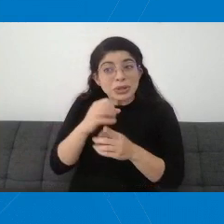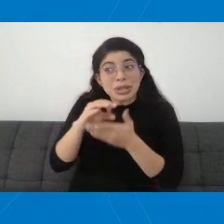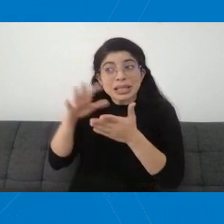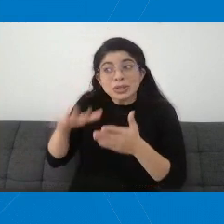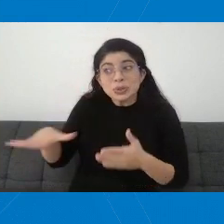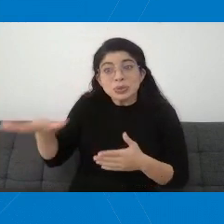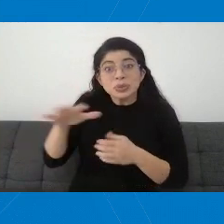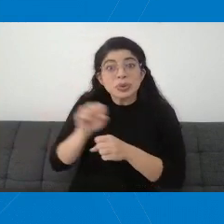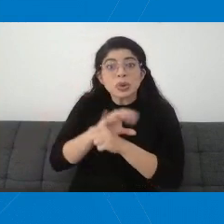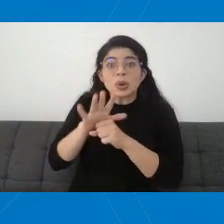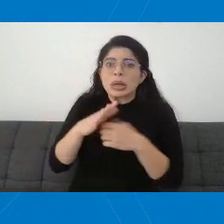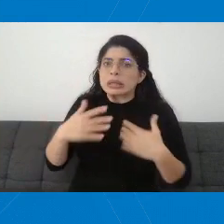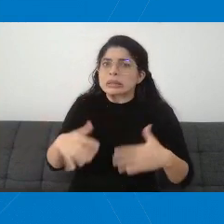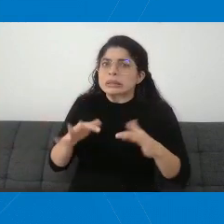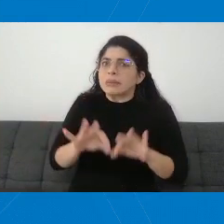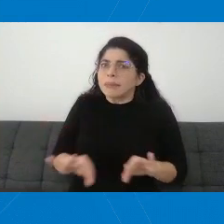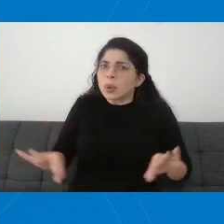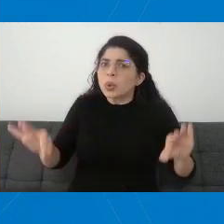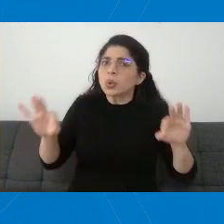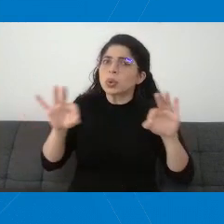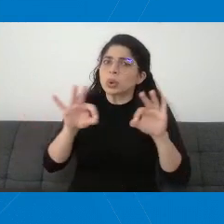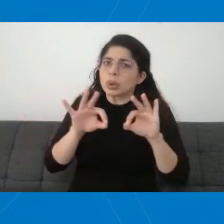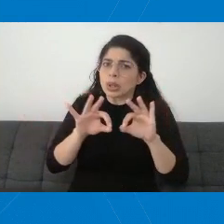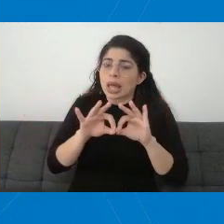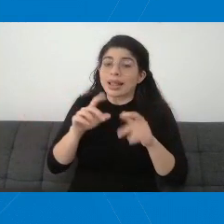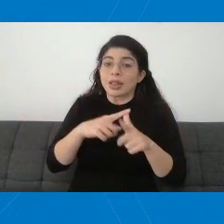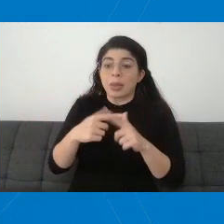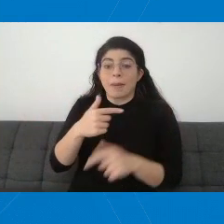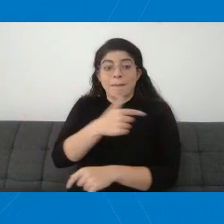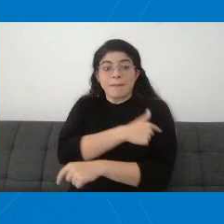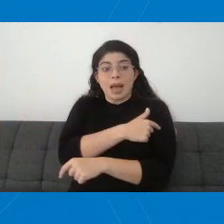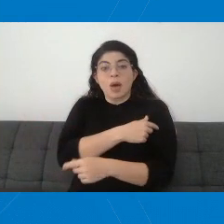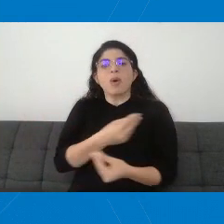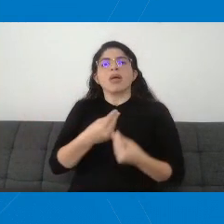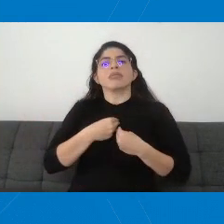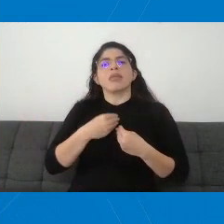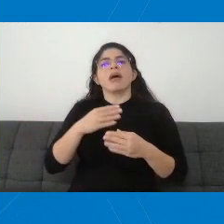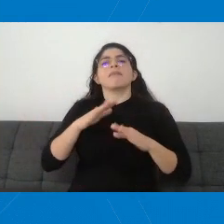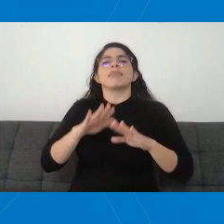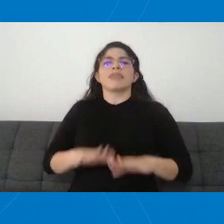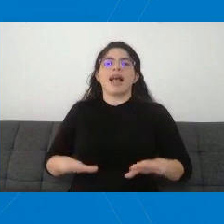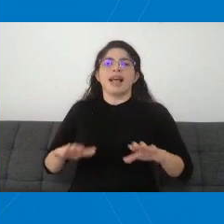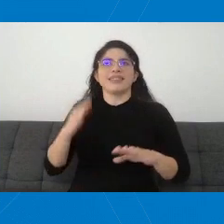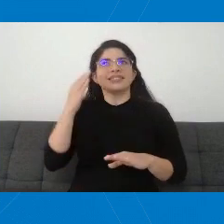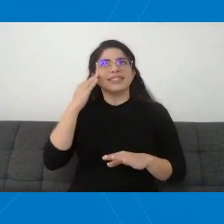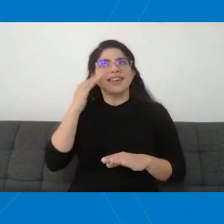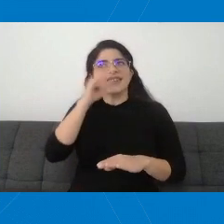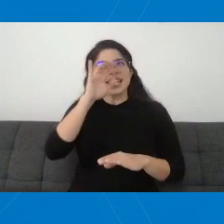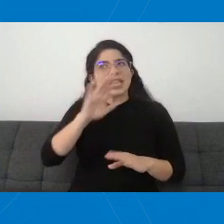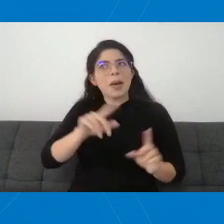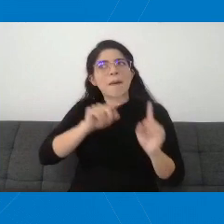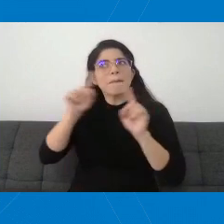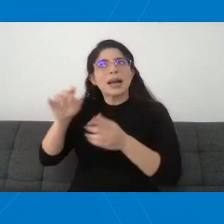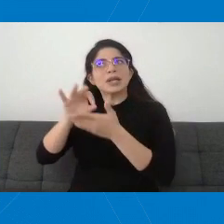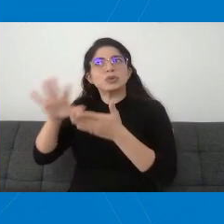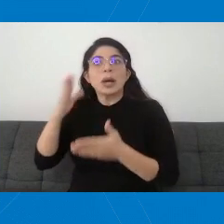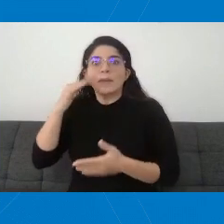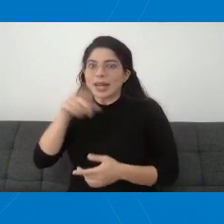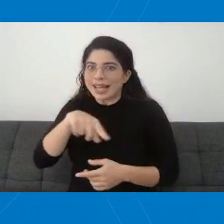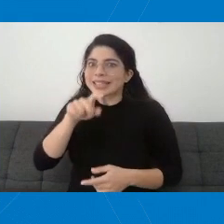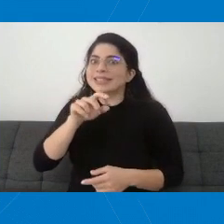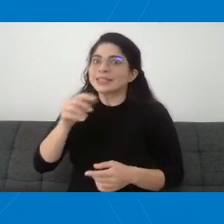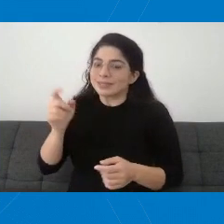importante y esto también da tranquilidad el saber que los niños volverán a la escuela porque lo necesitan, pero